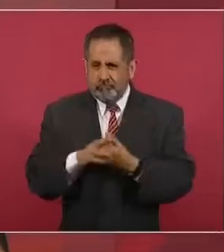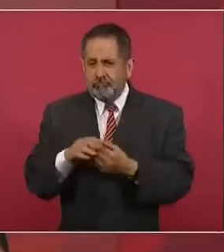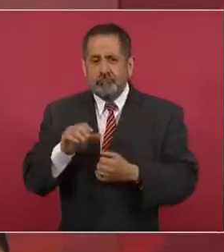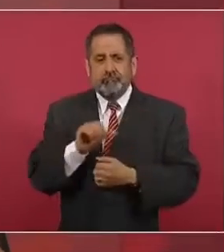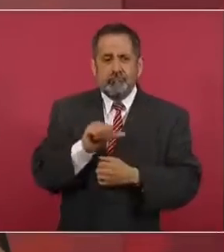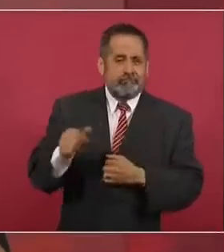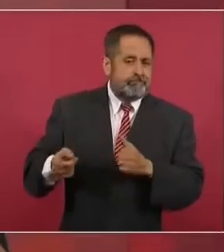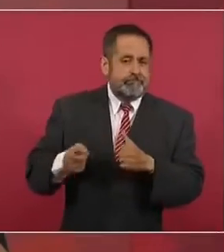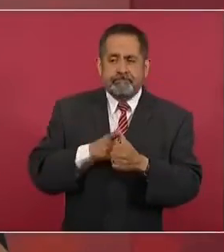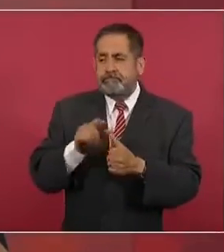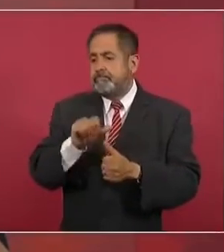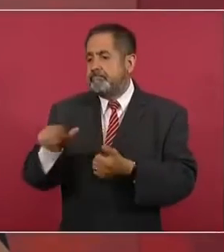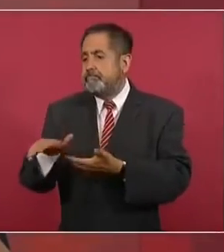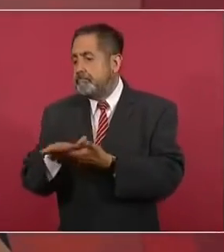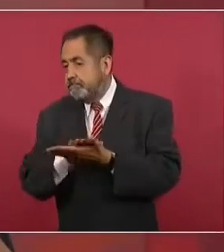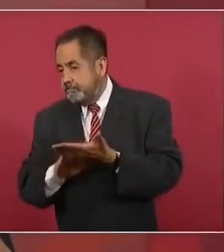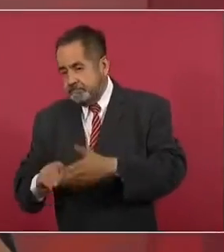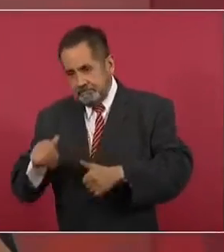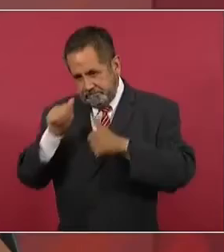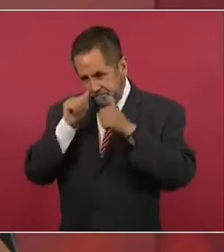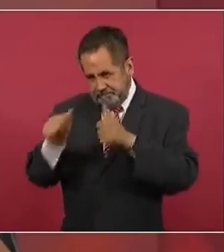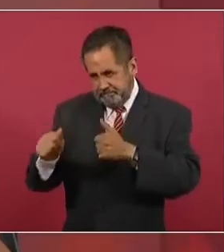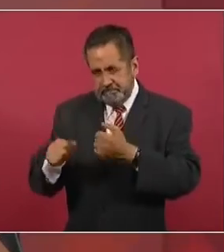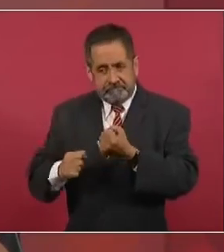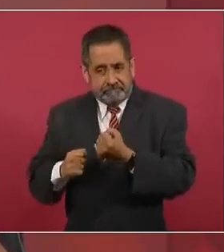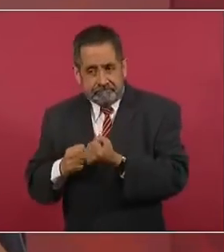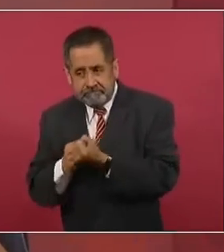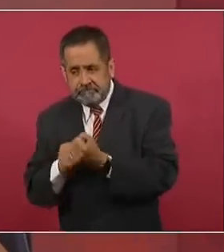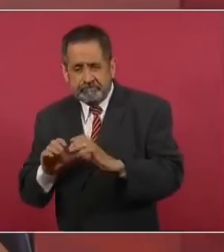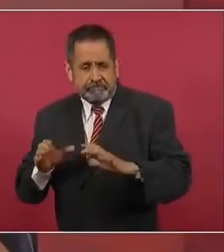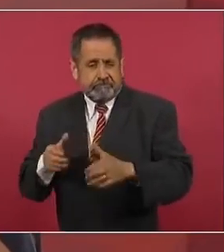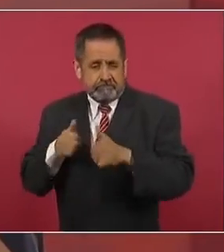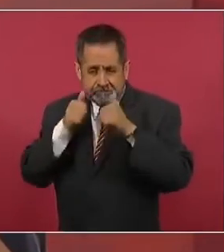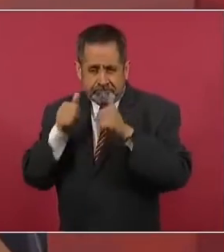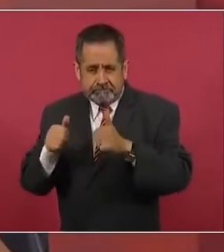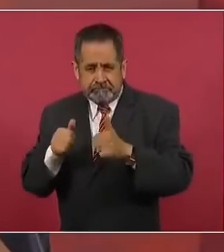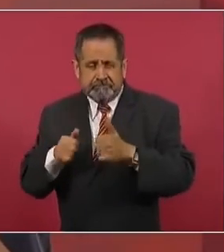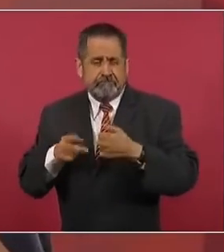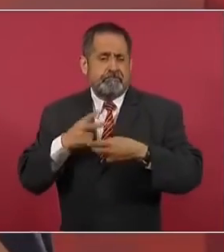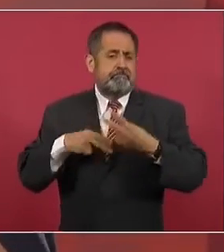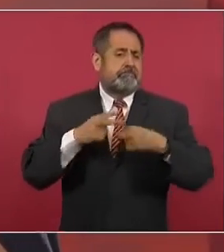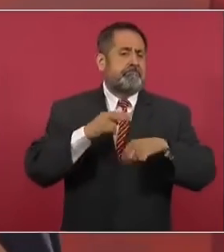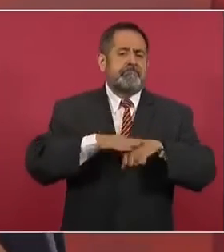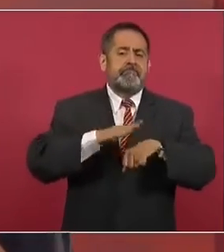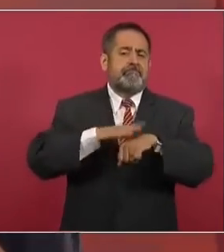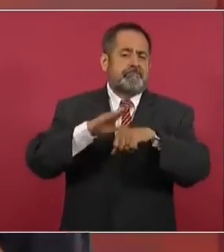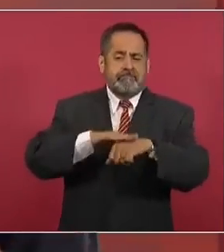se consiga fortalecer el sistema de salud. Ese es el propósito.